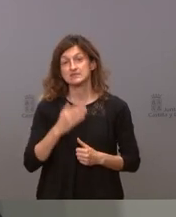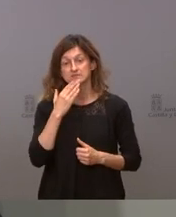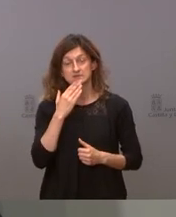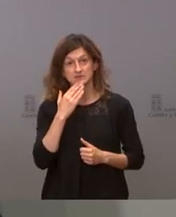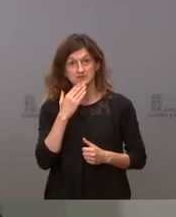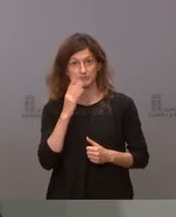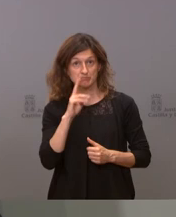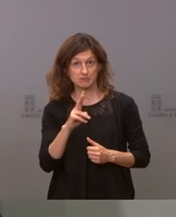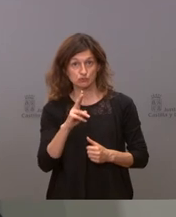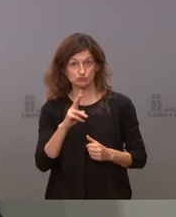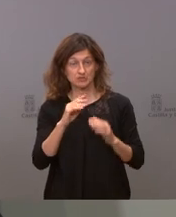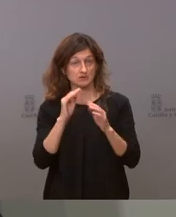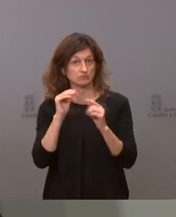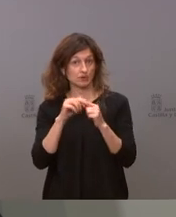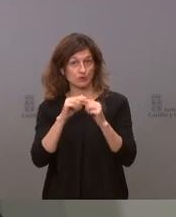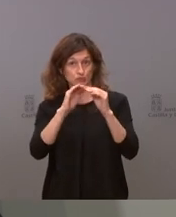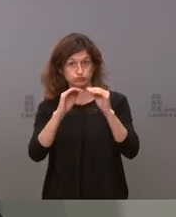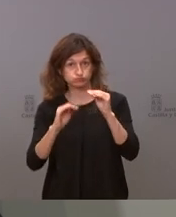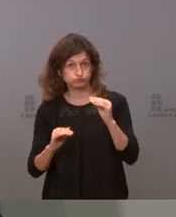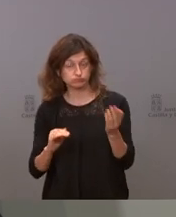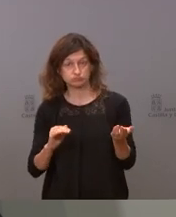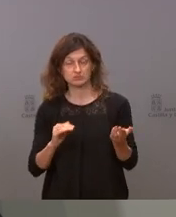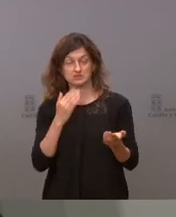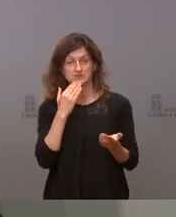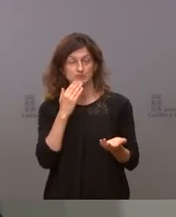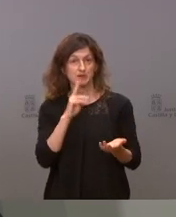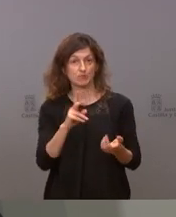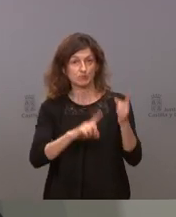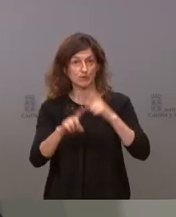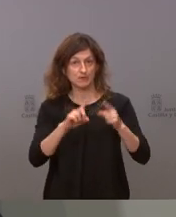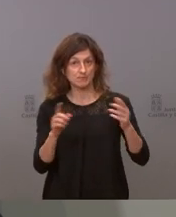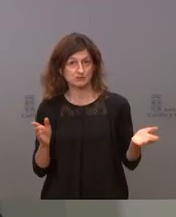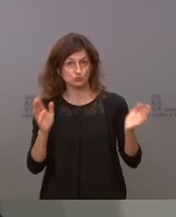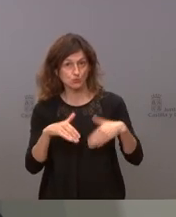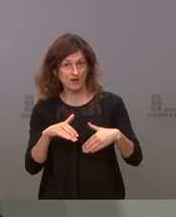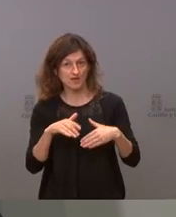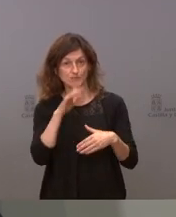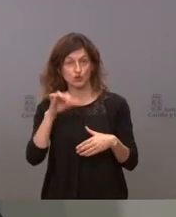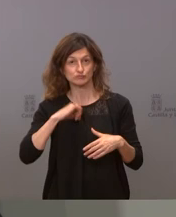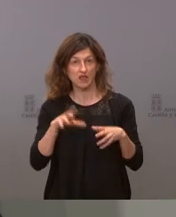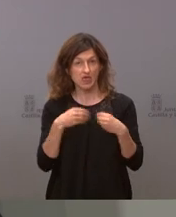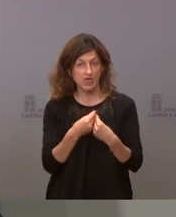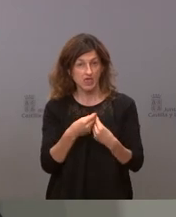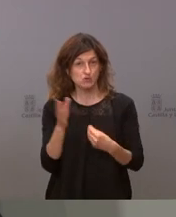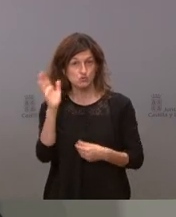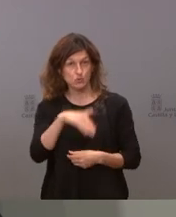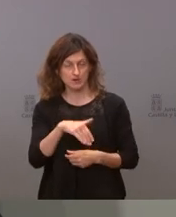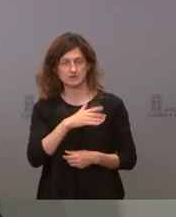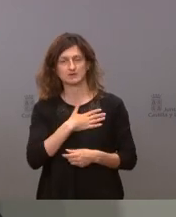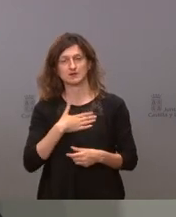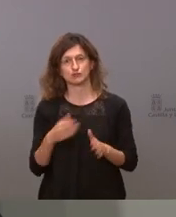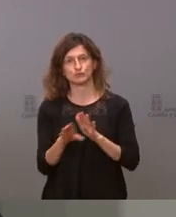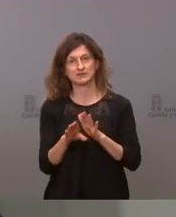continúa descendiendo si no se producen problemas de saturación hospitalaria es mantener